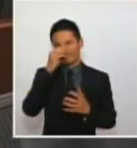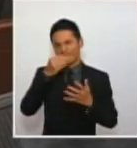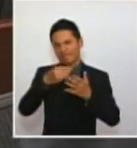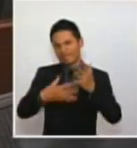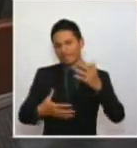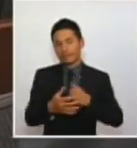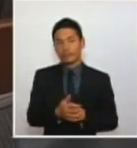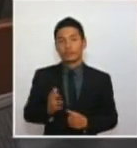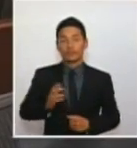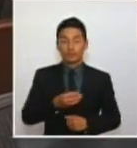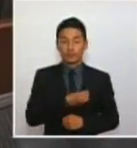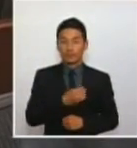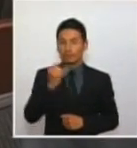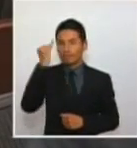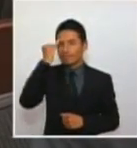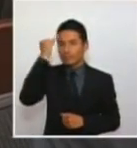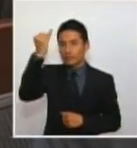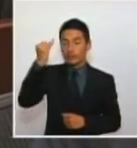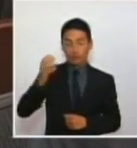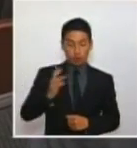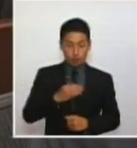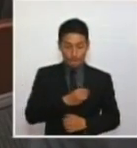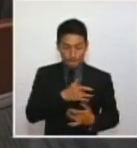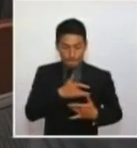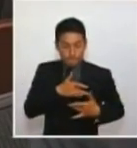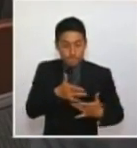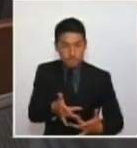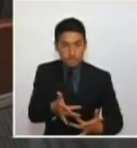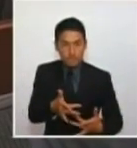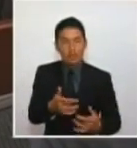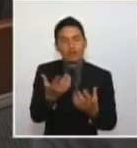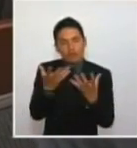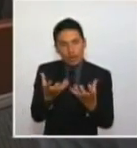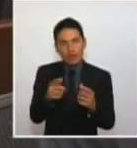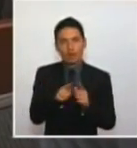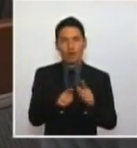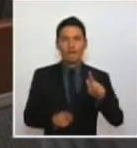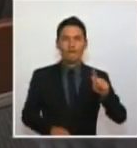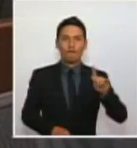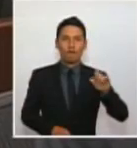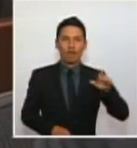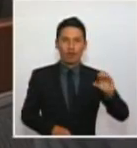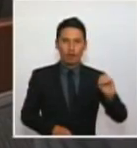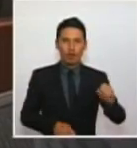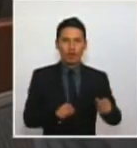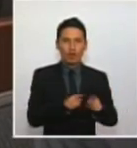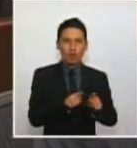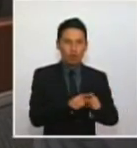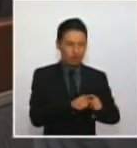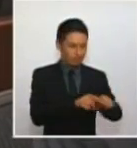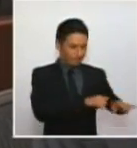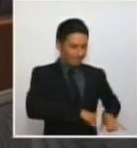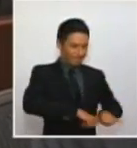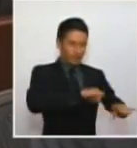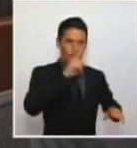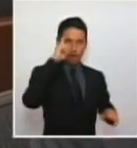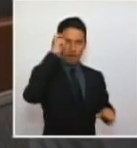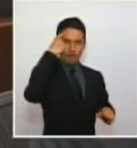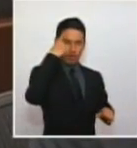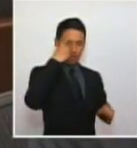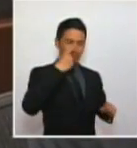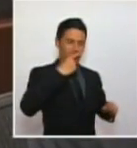Nuestra intención por supuesto y nuestra voluntad es la de que exista el fuero militar y estamos totalmente